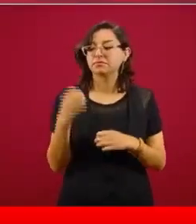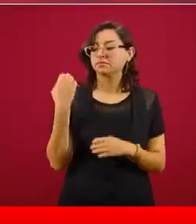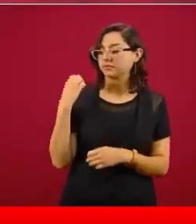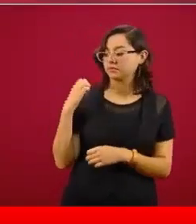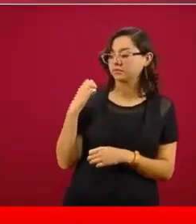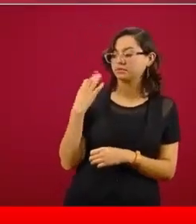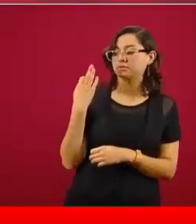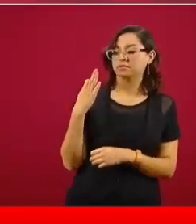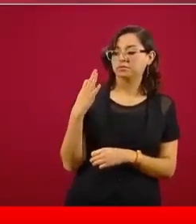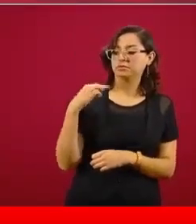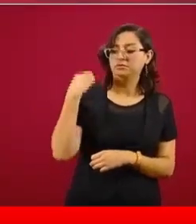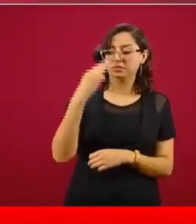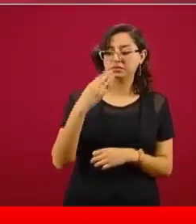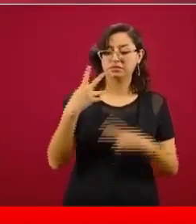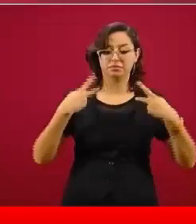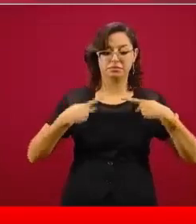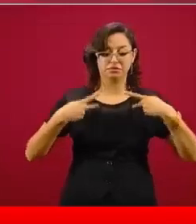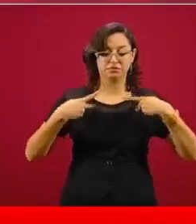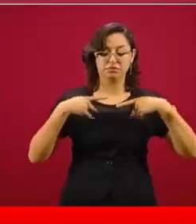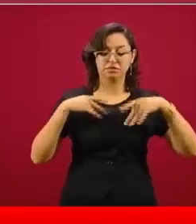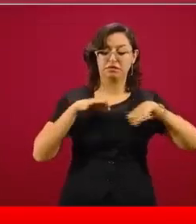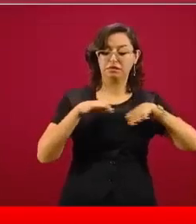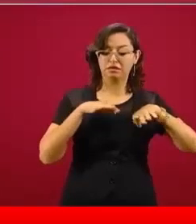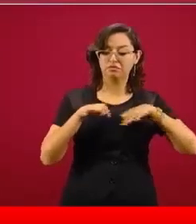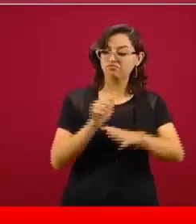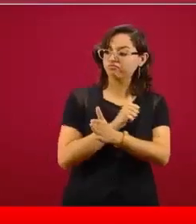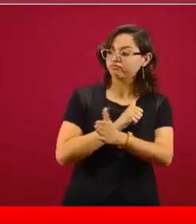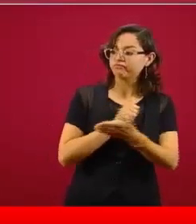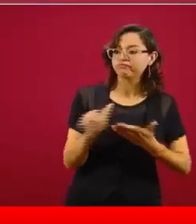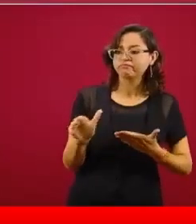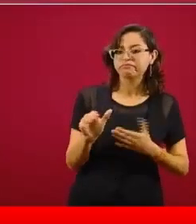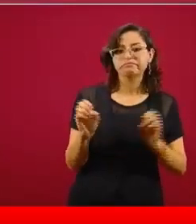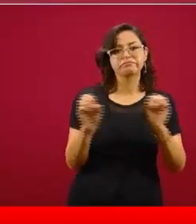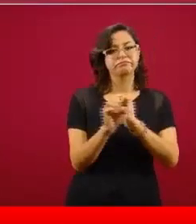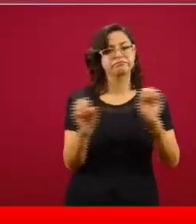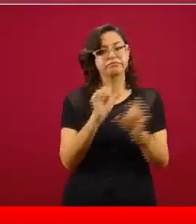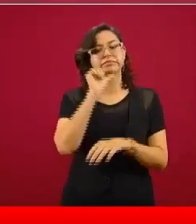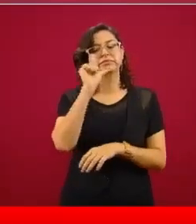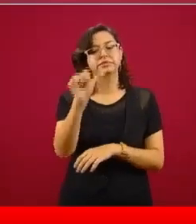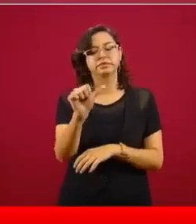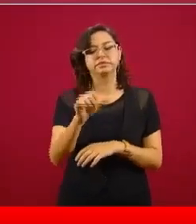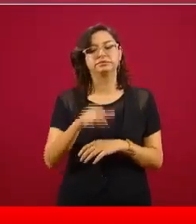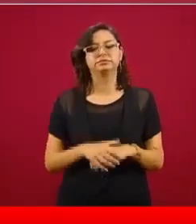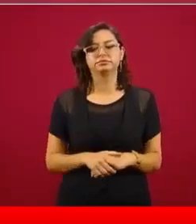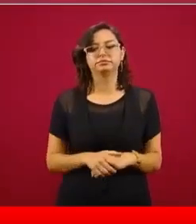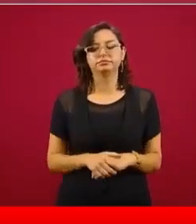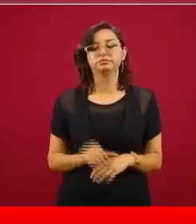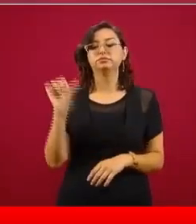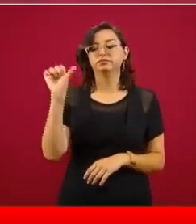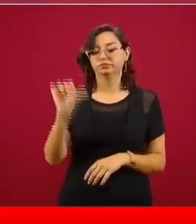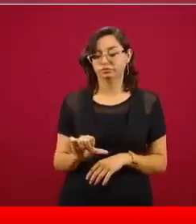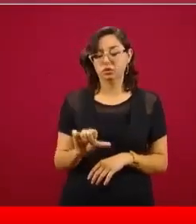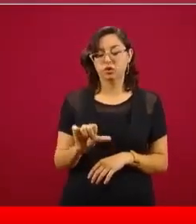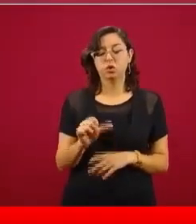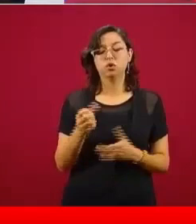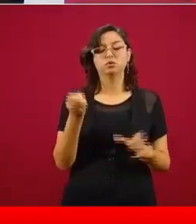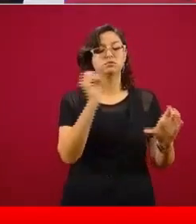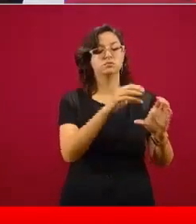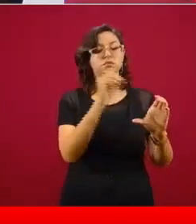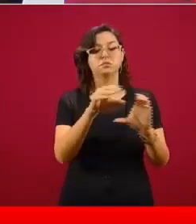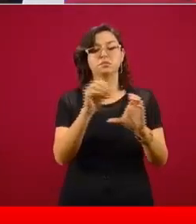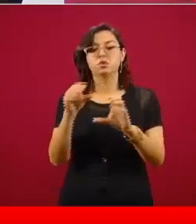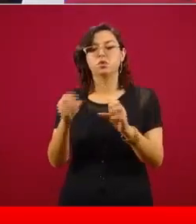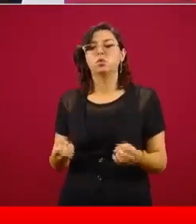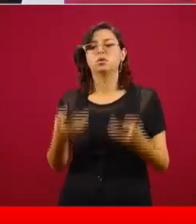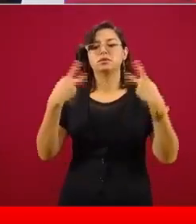febrero y marzo a nadie de su plantilla de personal. Y estos primeros de este día nada más son 21